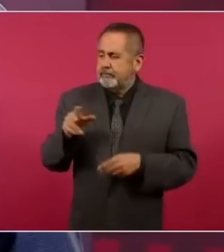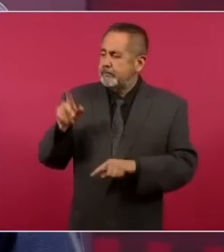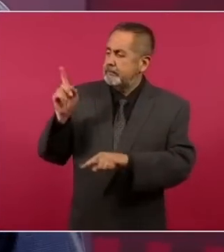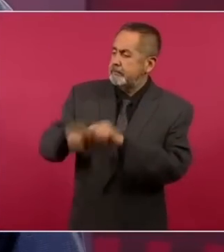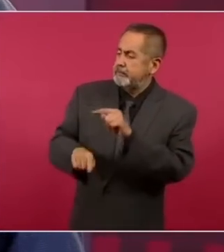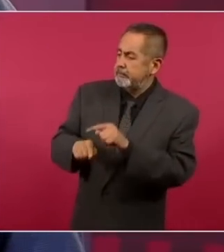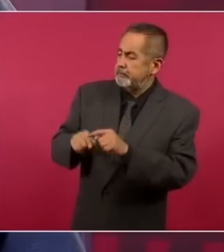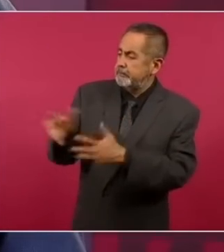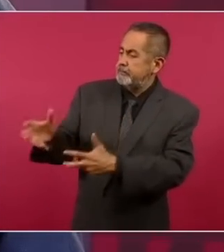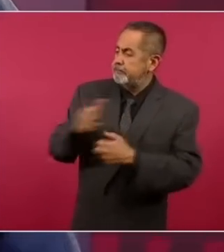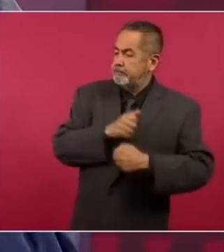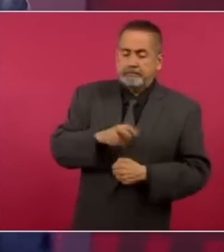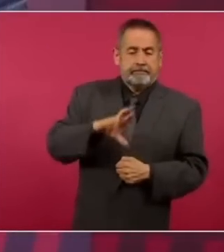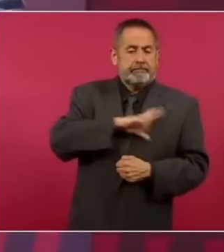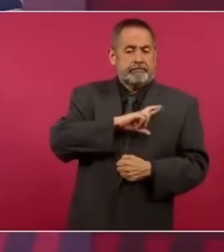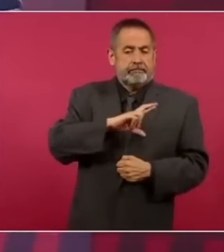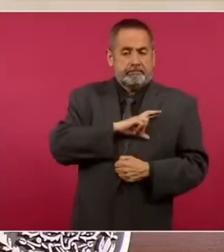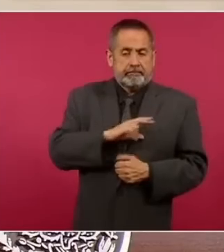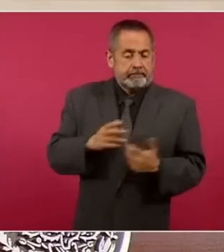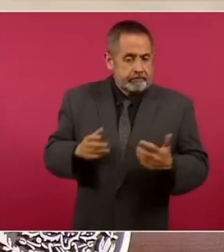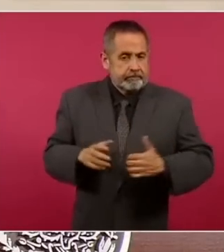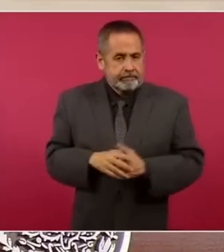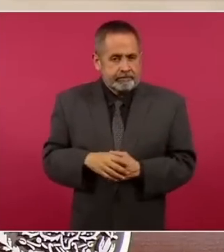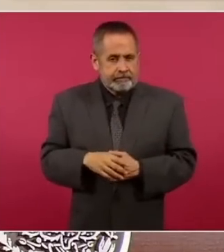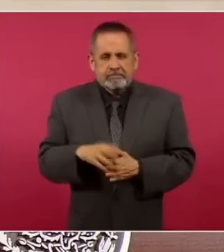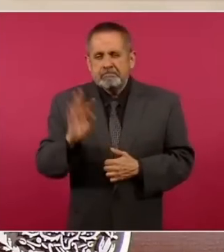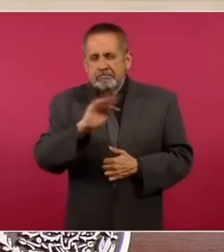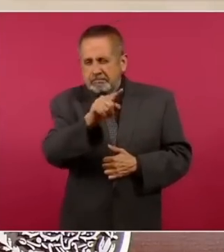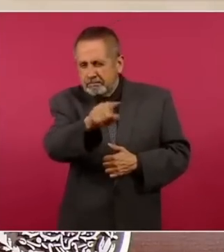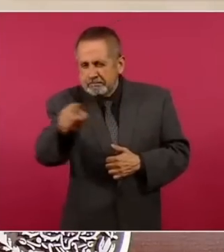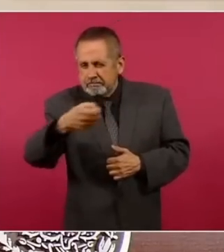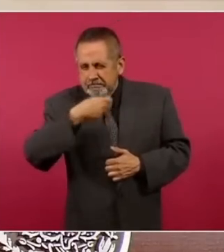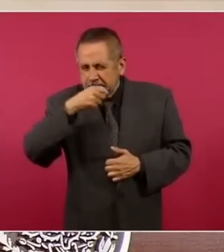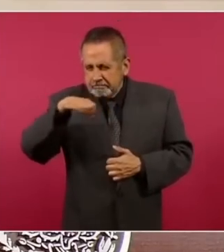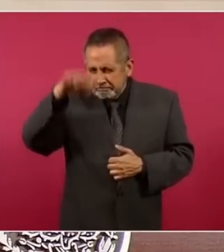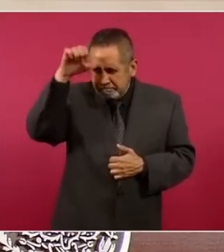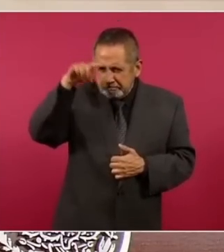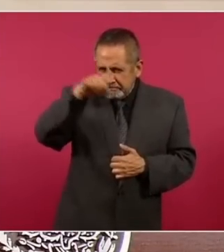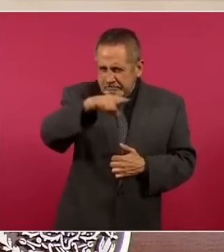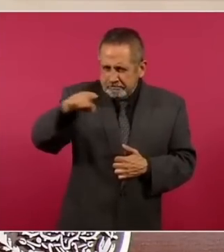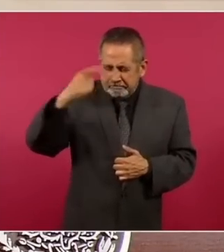la gente de más edad seguramente lo recuerda,